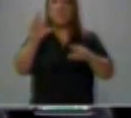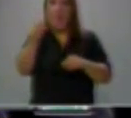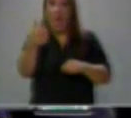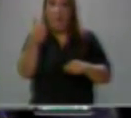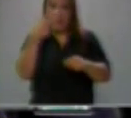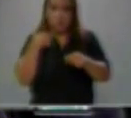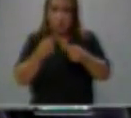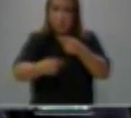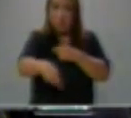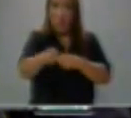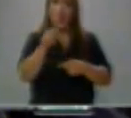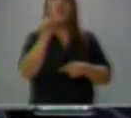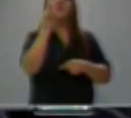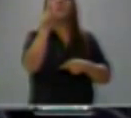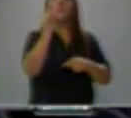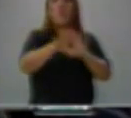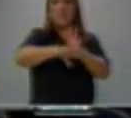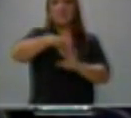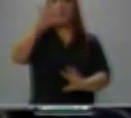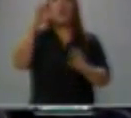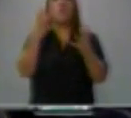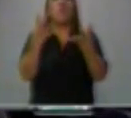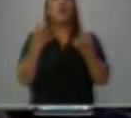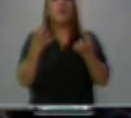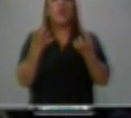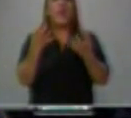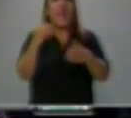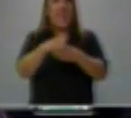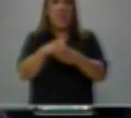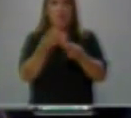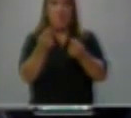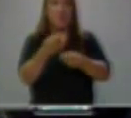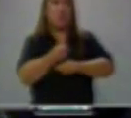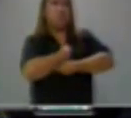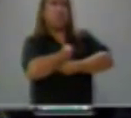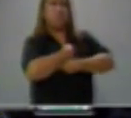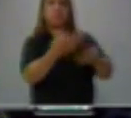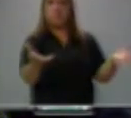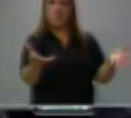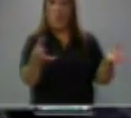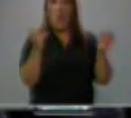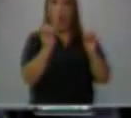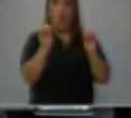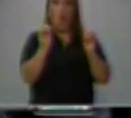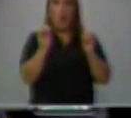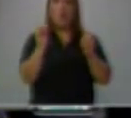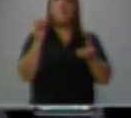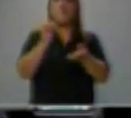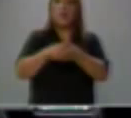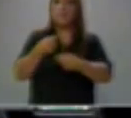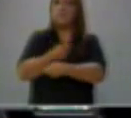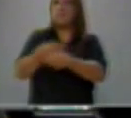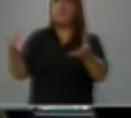tú eliges entre repartir riqueza o repartir pobreza.